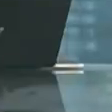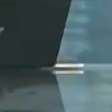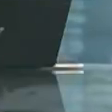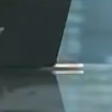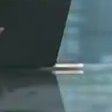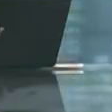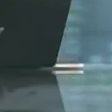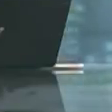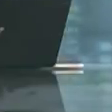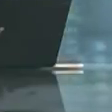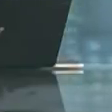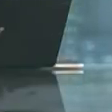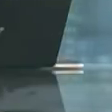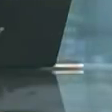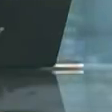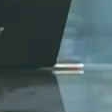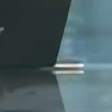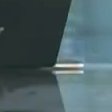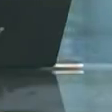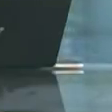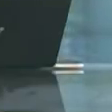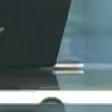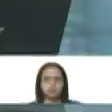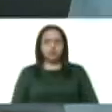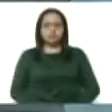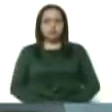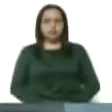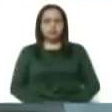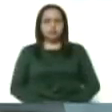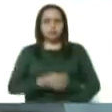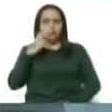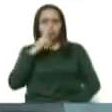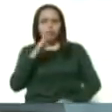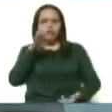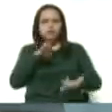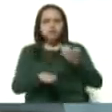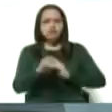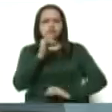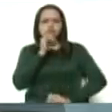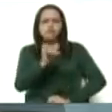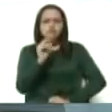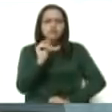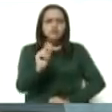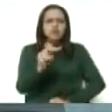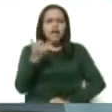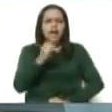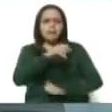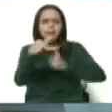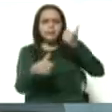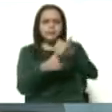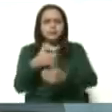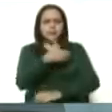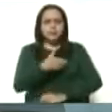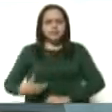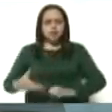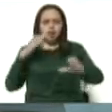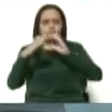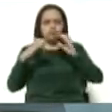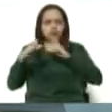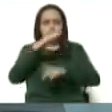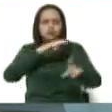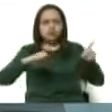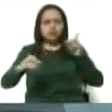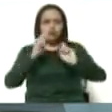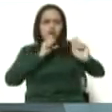Y como lo ven, hay información de último minuto. Al hilo telefónico nos reporta el vicepresidente sectorial de Comunicación, Cultura y Turismo, Jorge Rodríguez. El